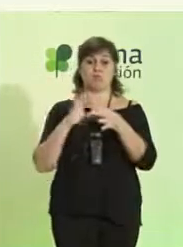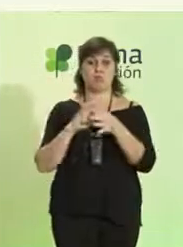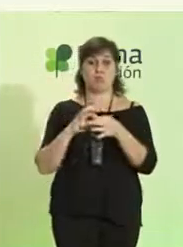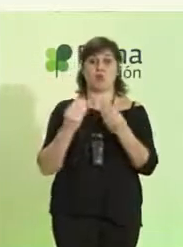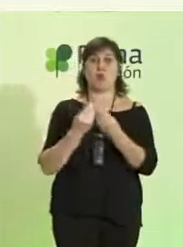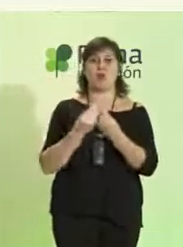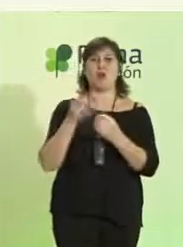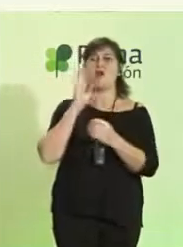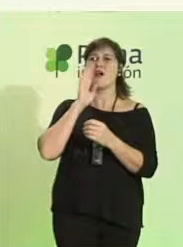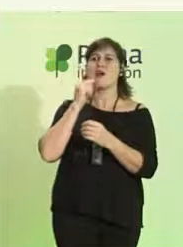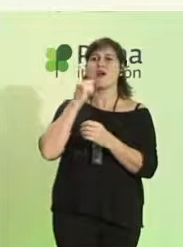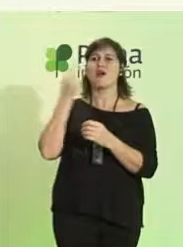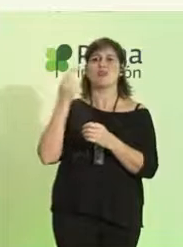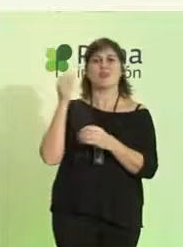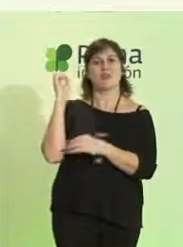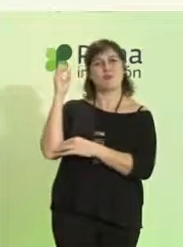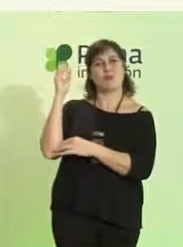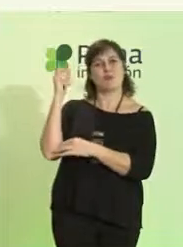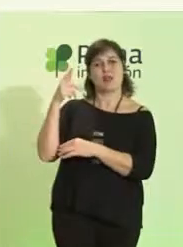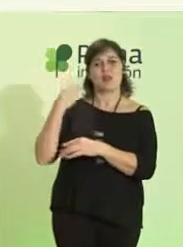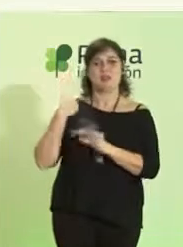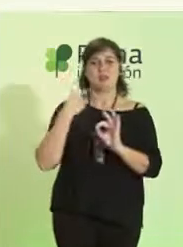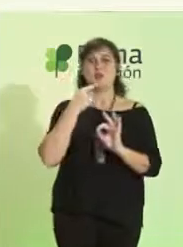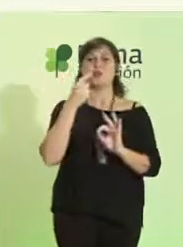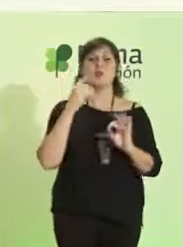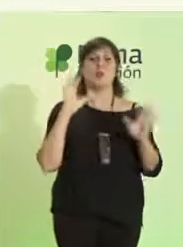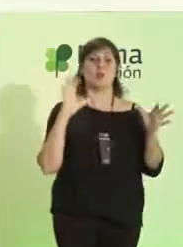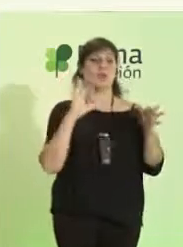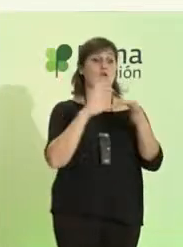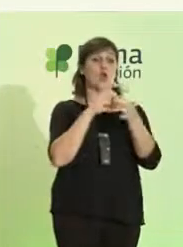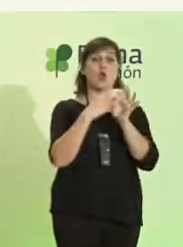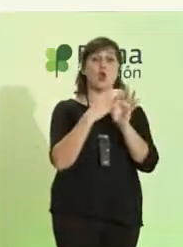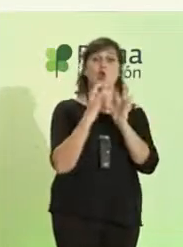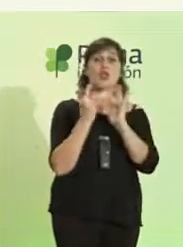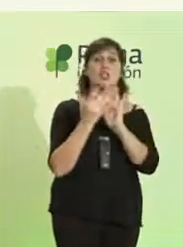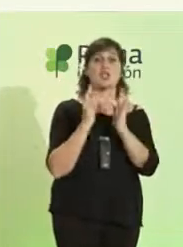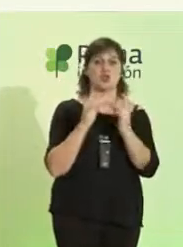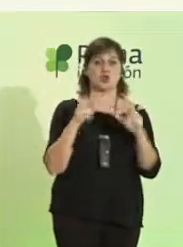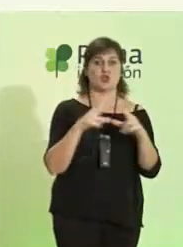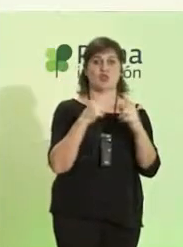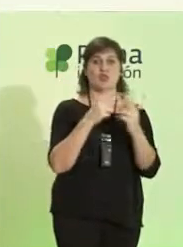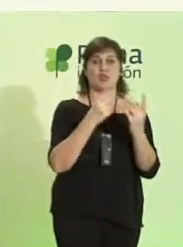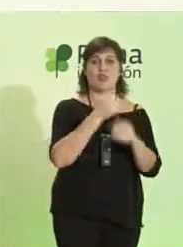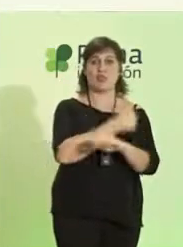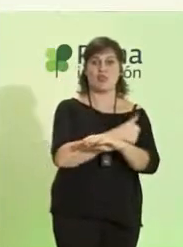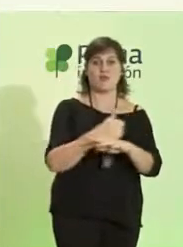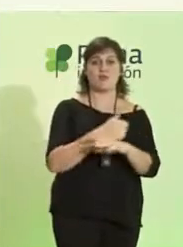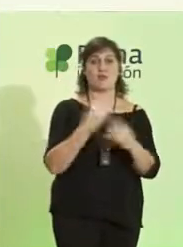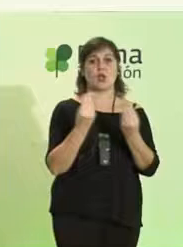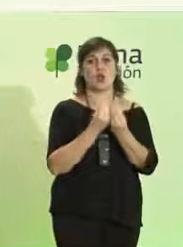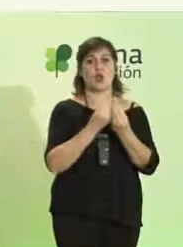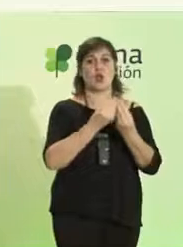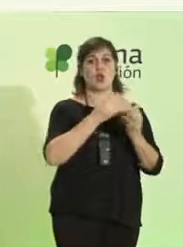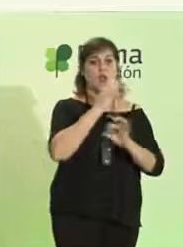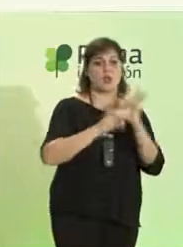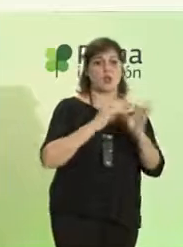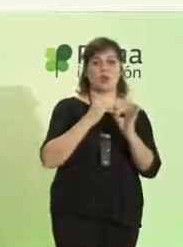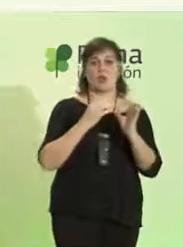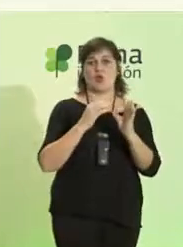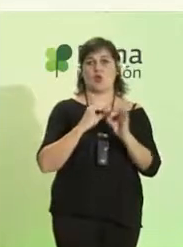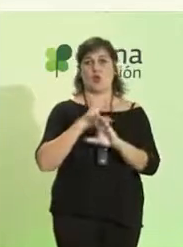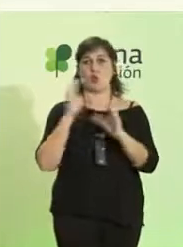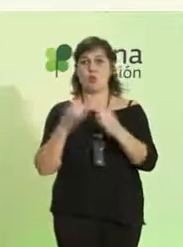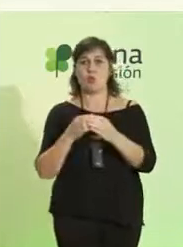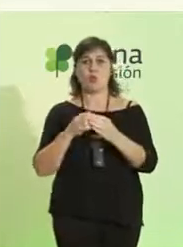antes hablaba de la conexión, el speaker, el ponente de la conexión en la sociedad civil, entre las diferentes entidades o colectividades o grupos. La sociedad